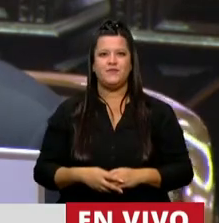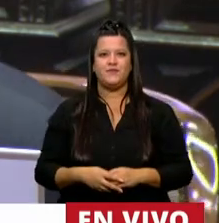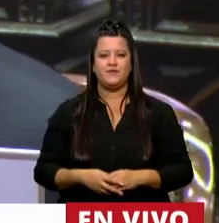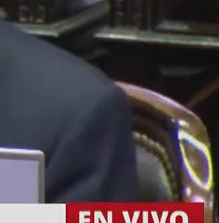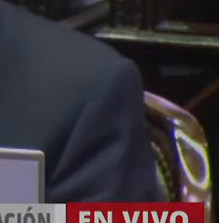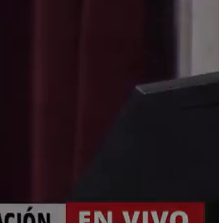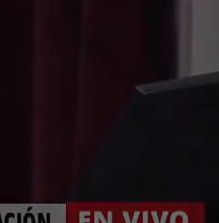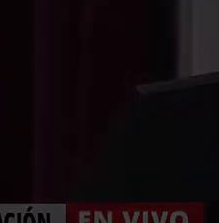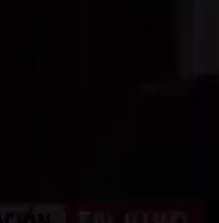diputado Juan Manuel López. ¡Gracias! ¡Gracias!